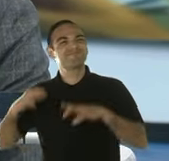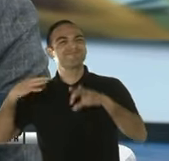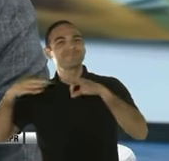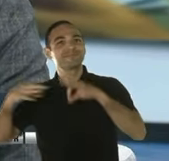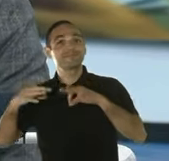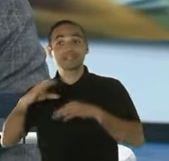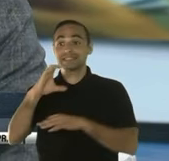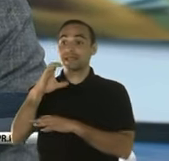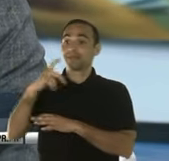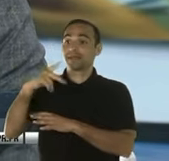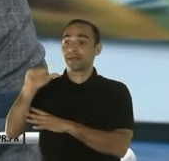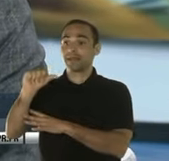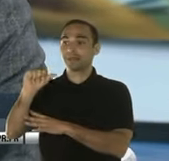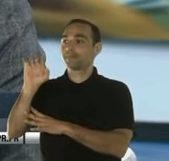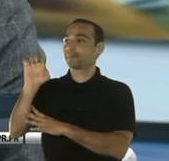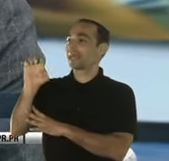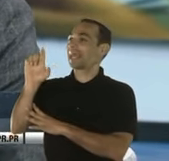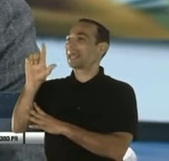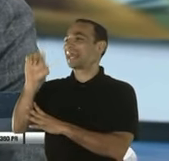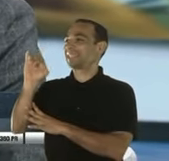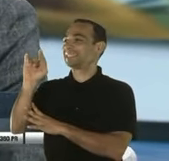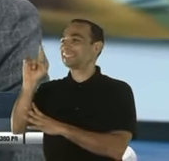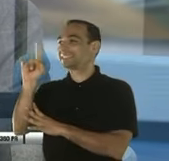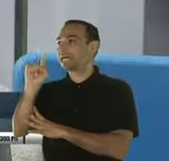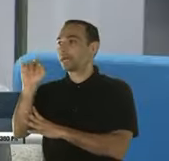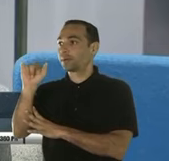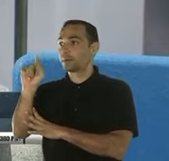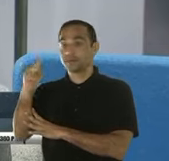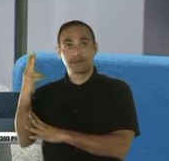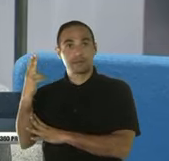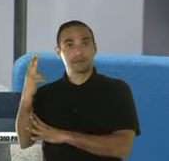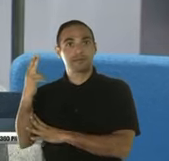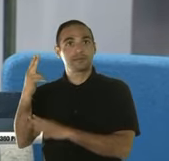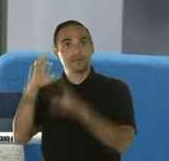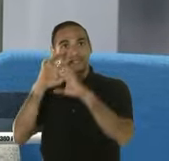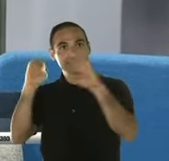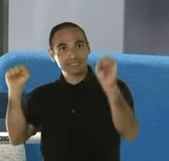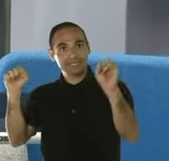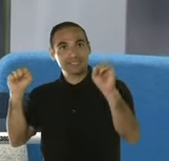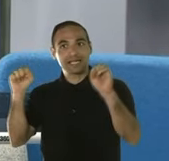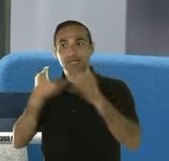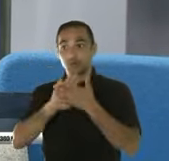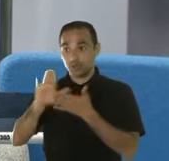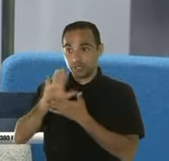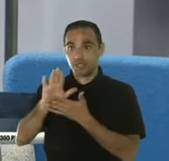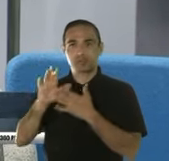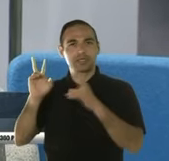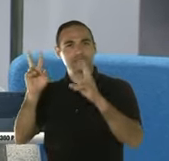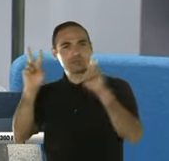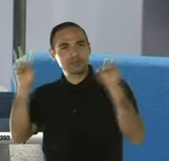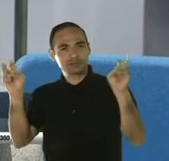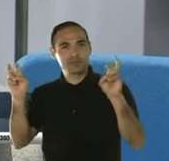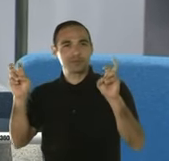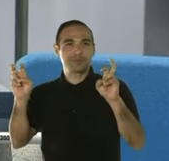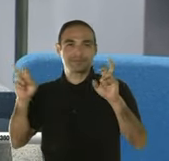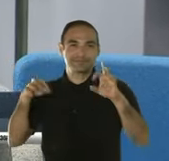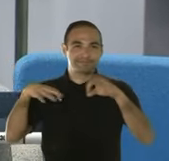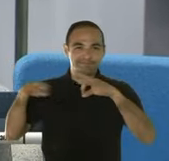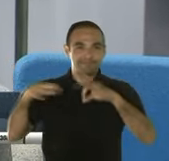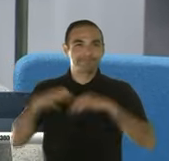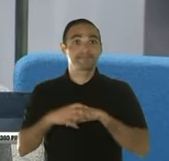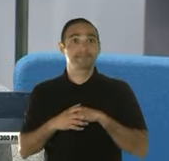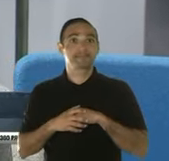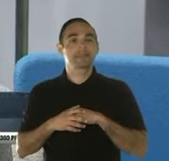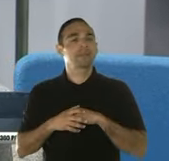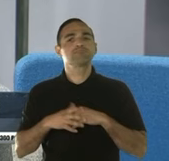CPA, Elisa Bérez, como copresidenta del Comité de Asuntos Contributivos del Colegio de CPA y quien nos estará orientando hoy sobre